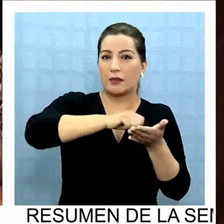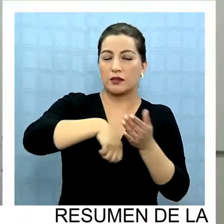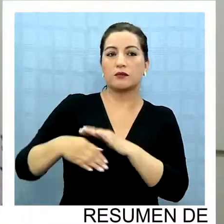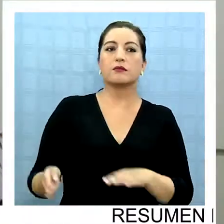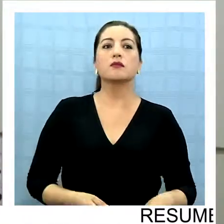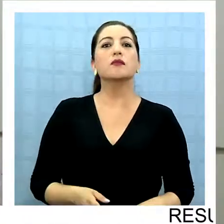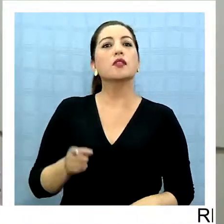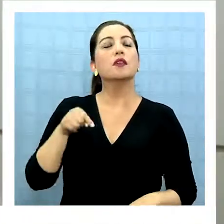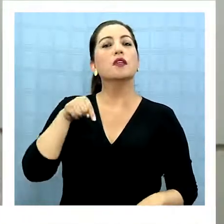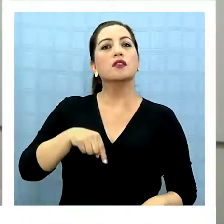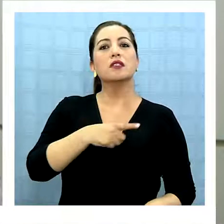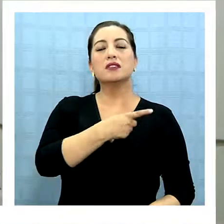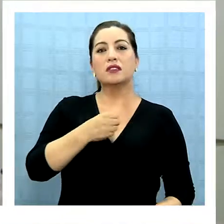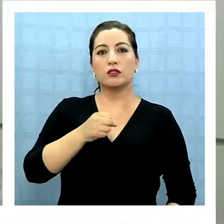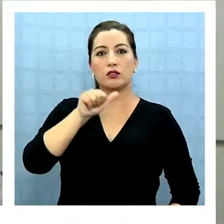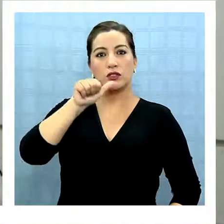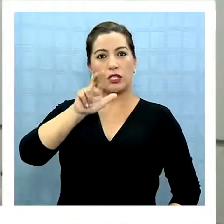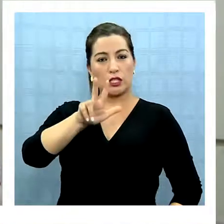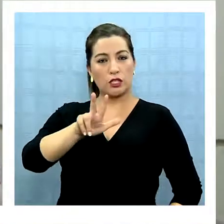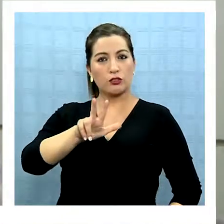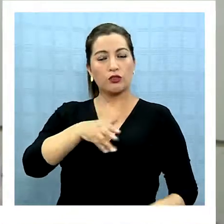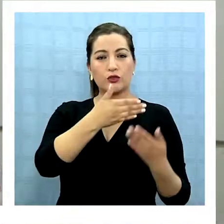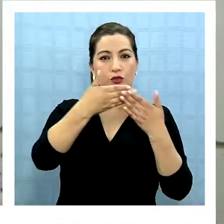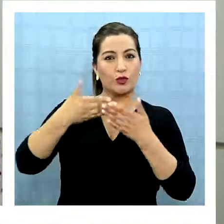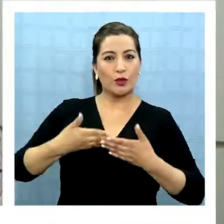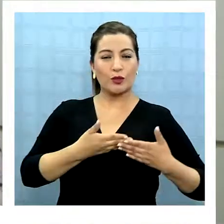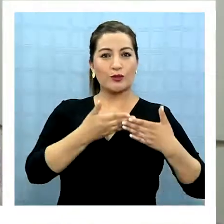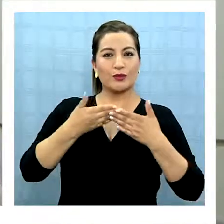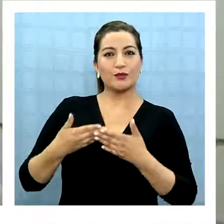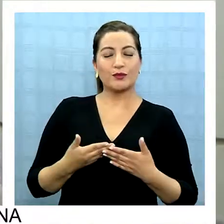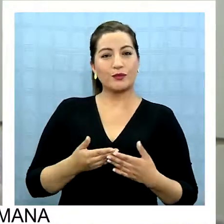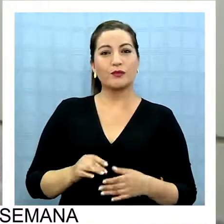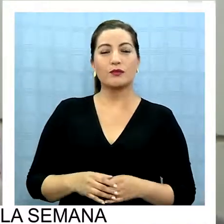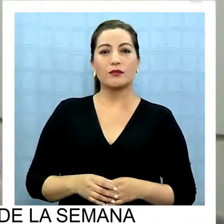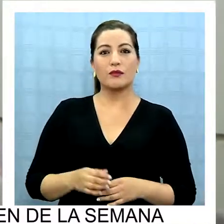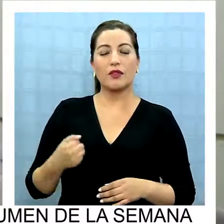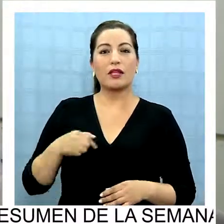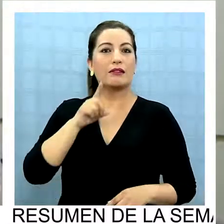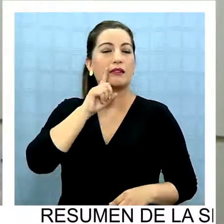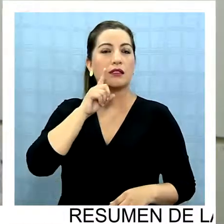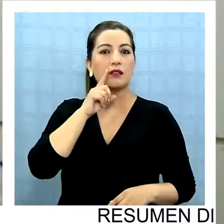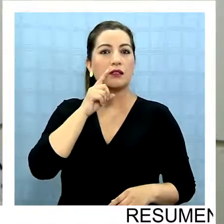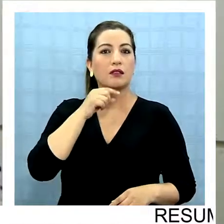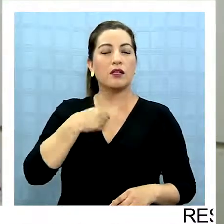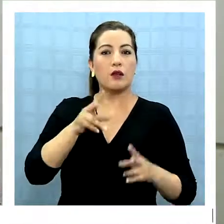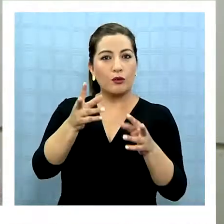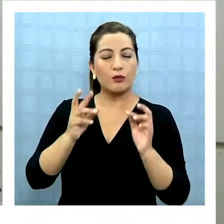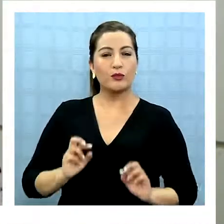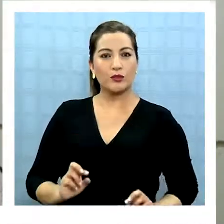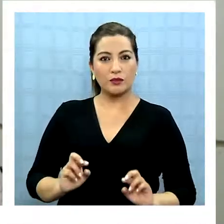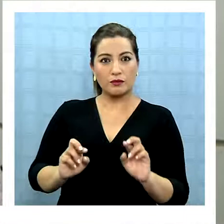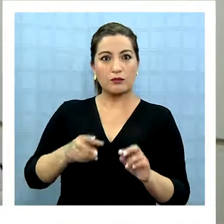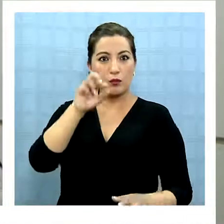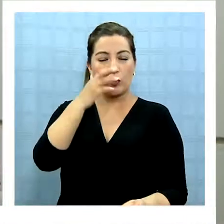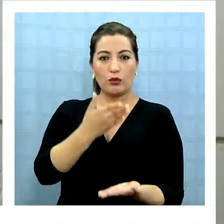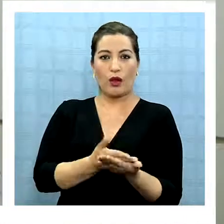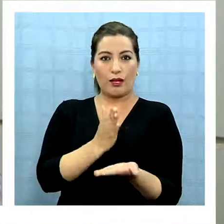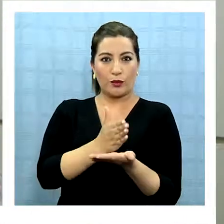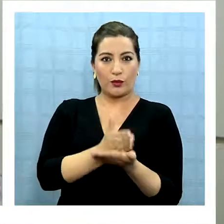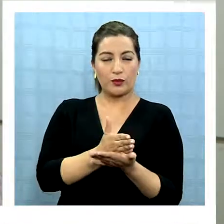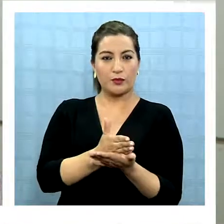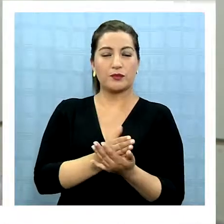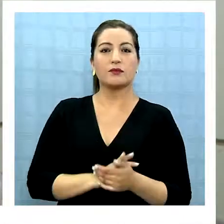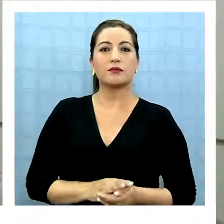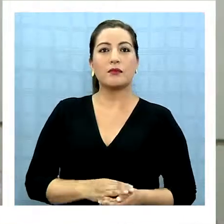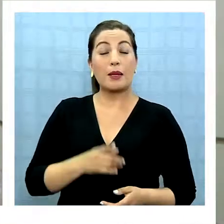la matrícula. Este minuto 168 alumnos, ¿cierto?, que han tenido la opción como para postular al